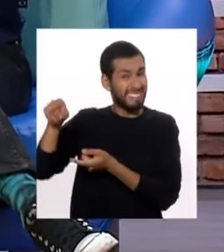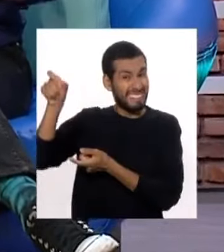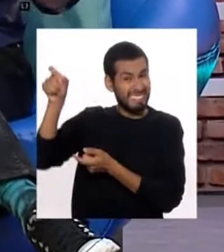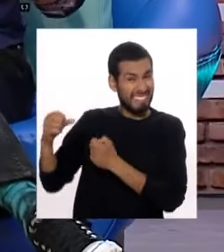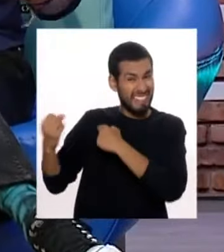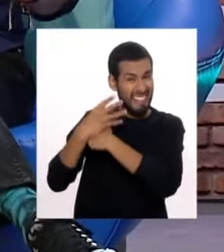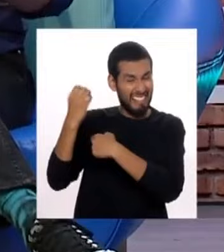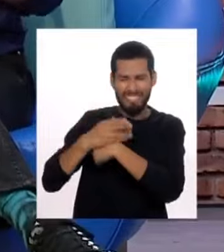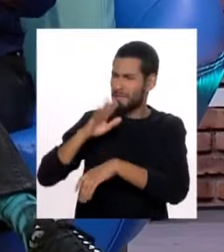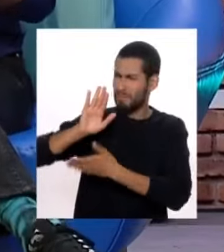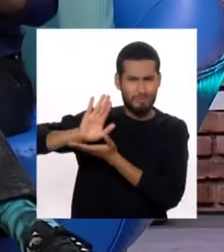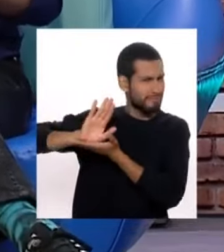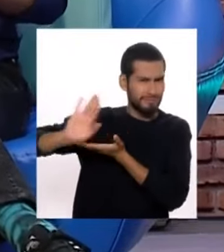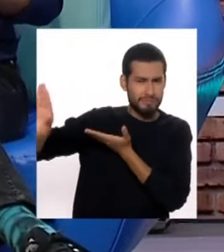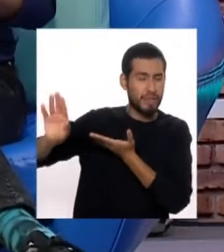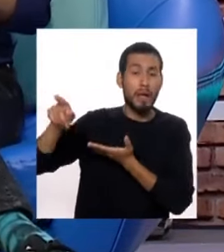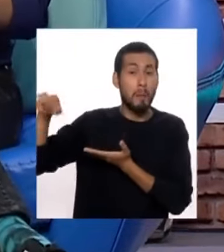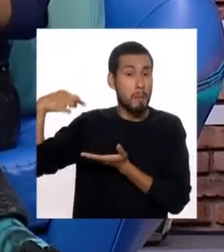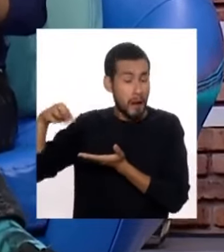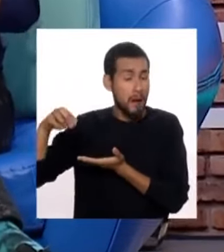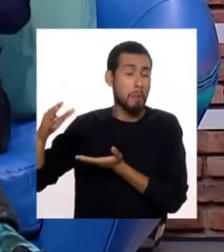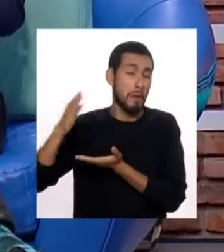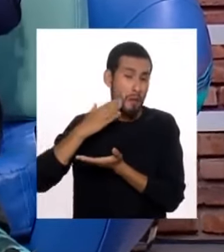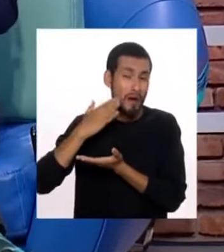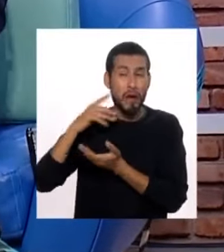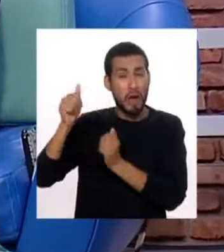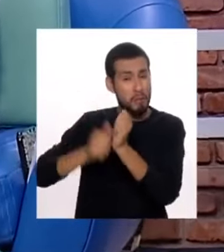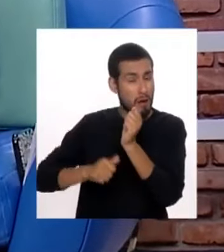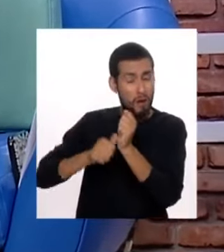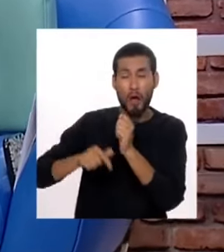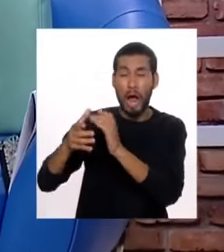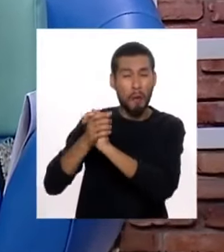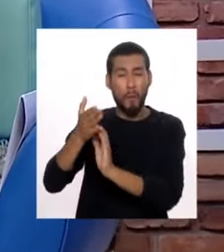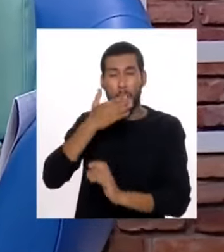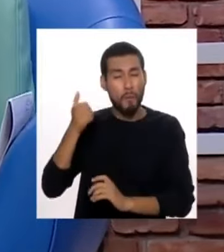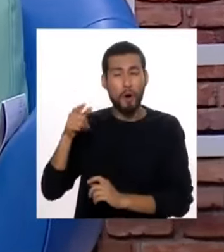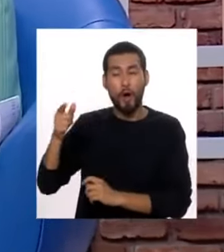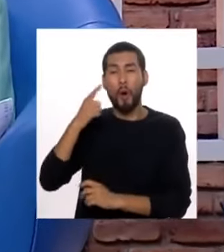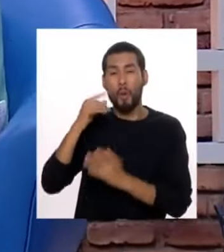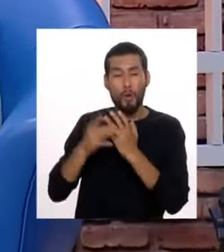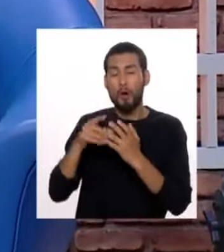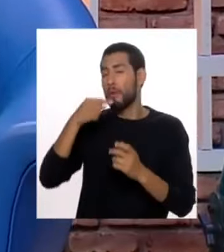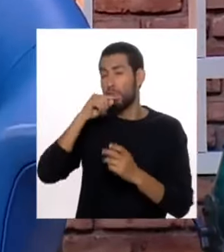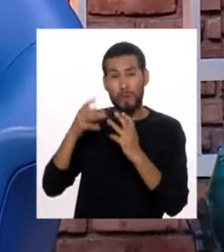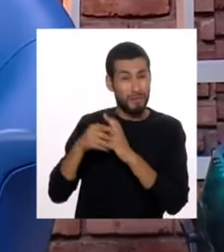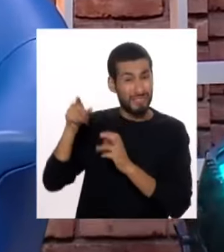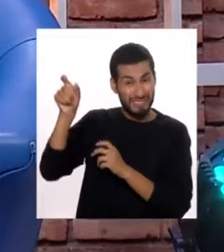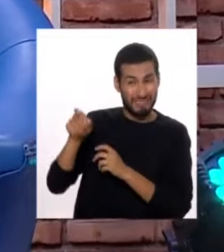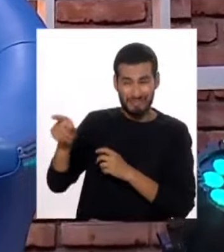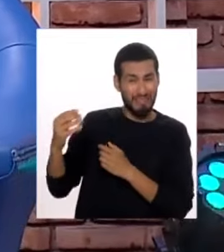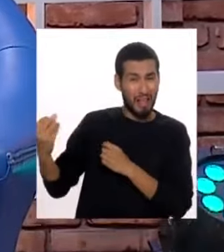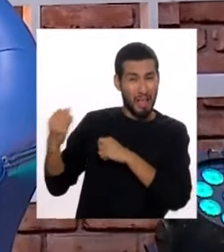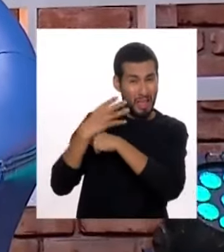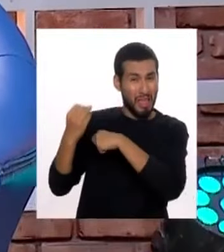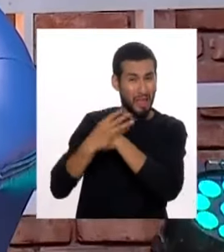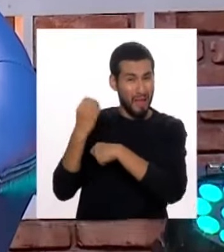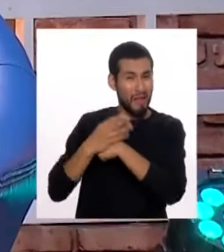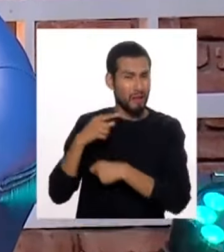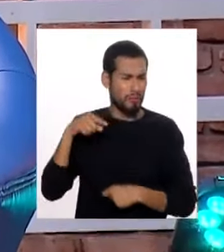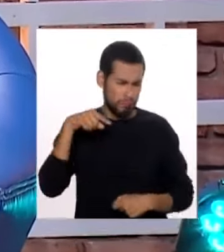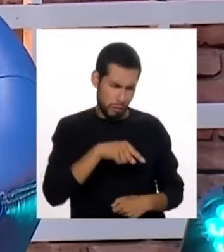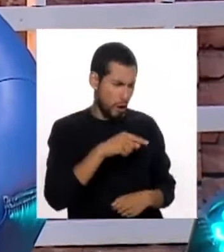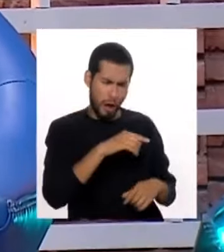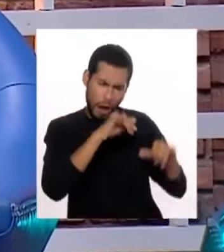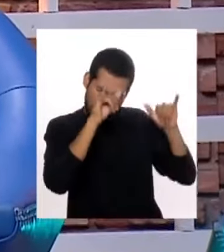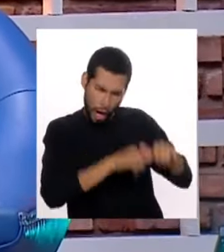persona, sea quien sea, sea tu padre, sea tu madre, un hermano, tu mejor amigo, tu esposo, tu esposa. Si una persona te está